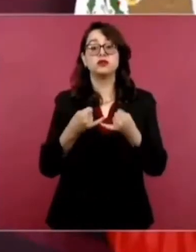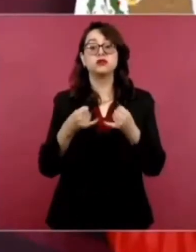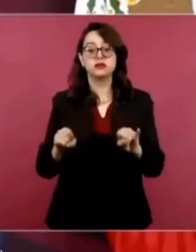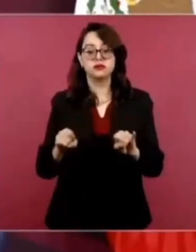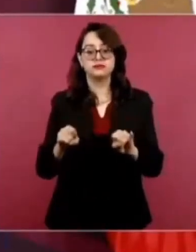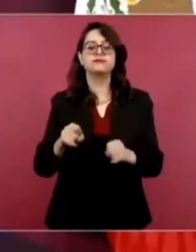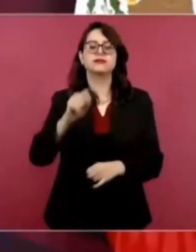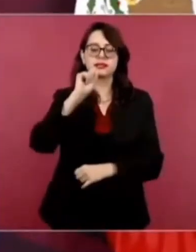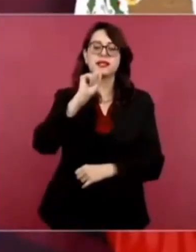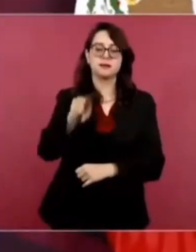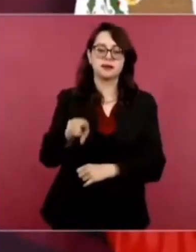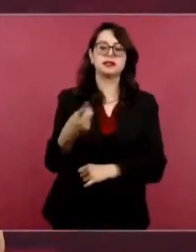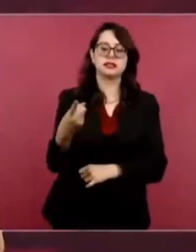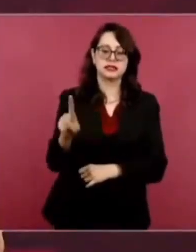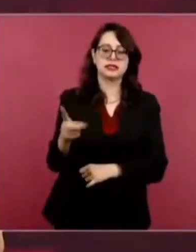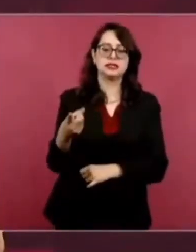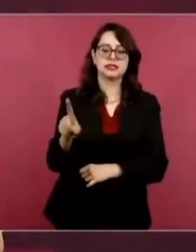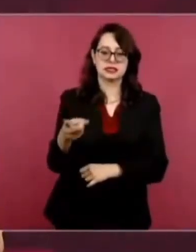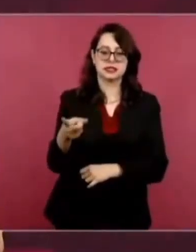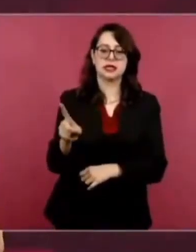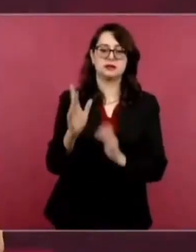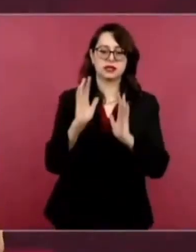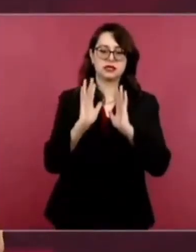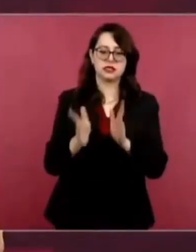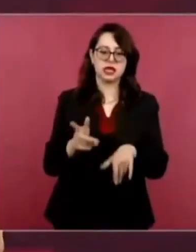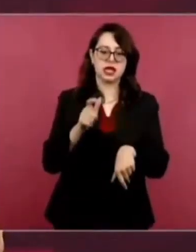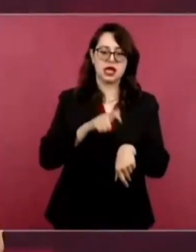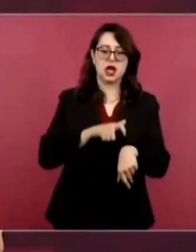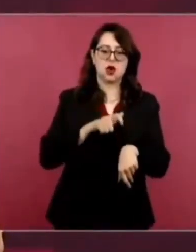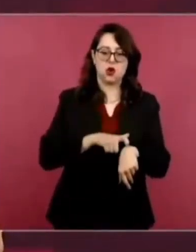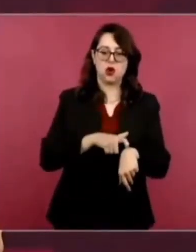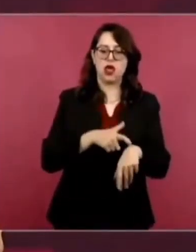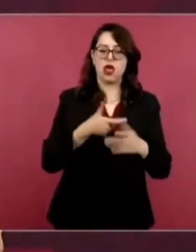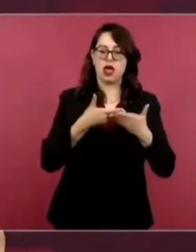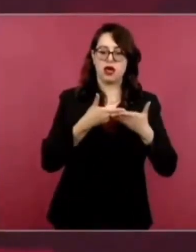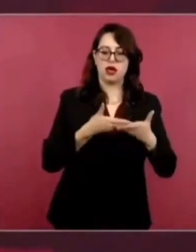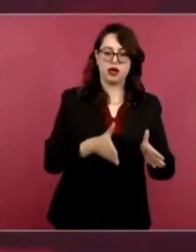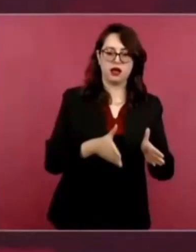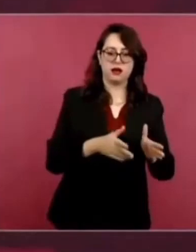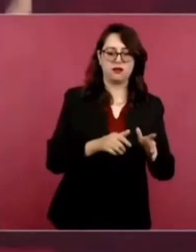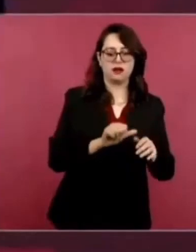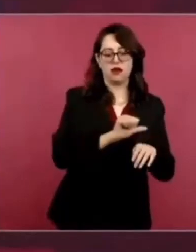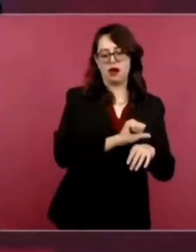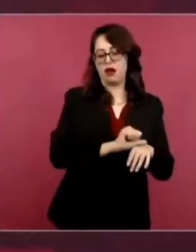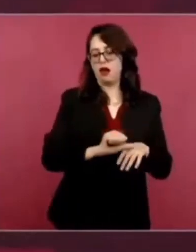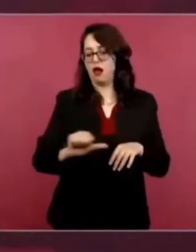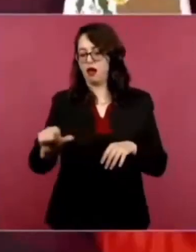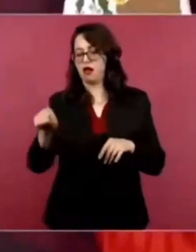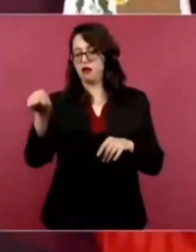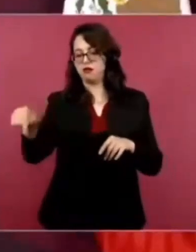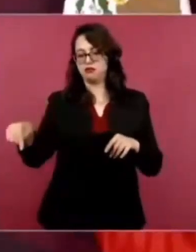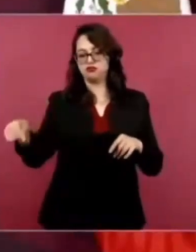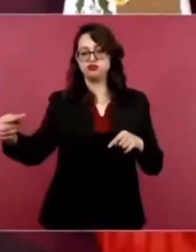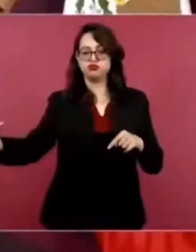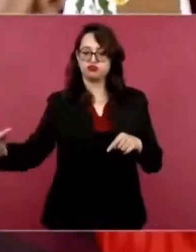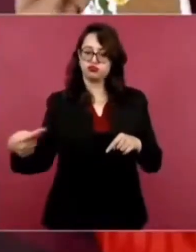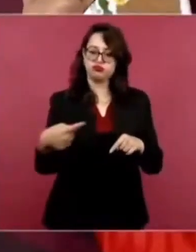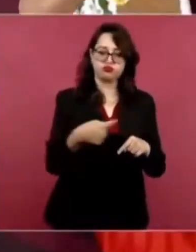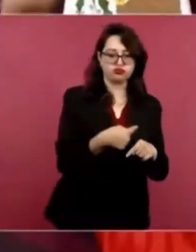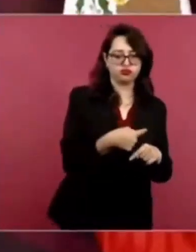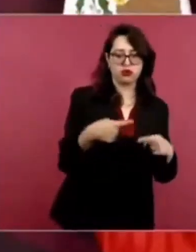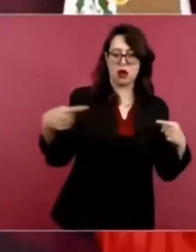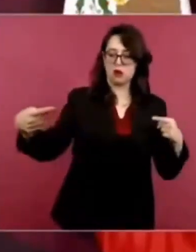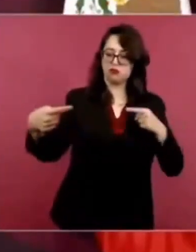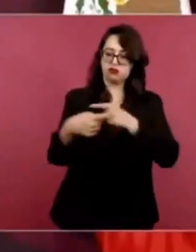Ya va a tener horario de salida de Salina Cruz a Coatzacoalcos. Así, al mismo tiempo va a salir otro de